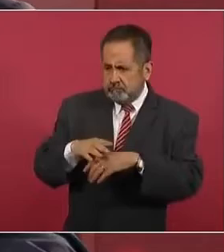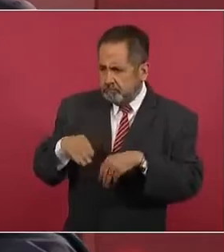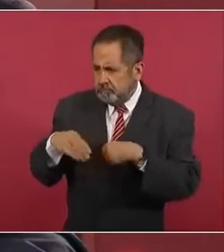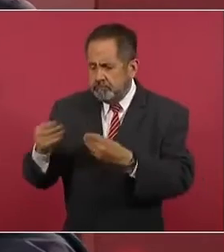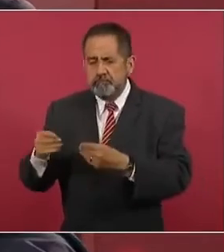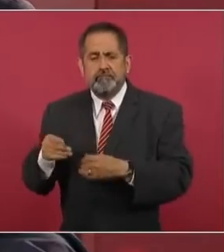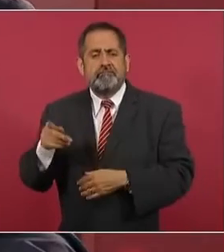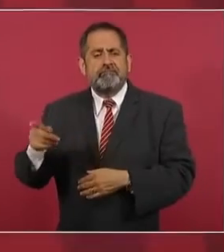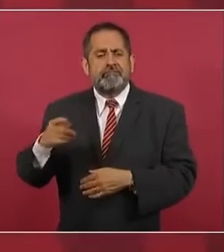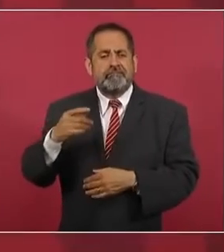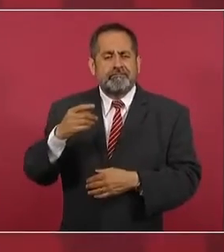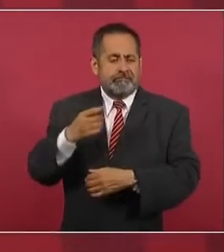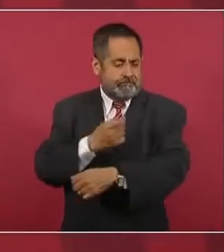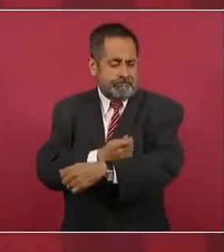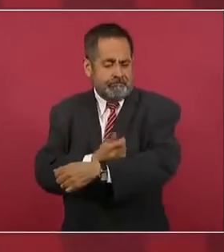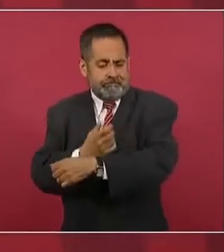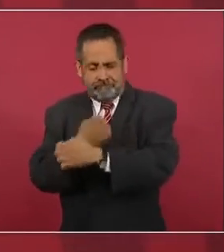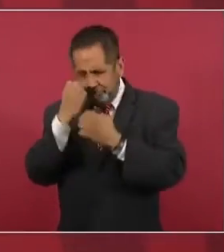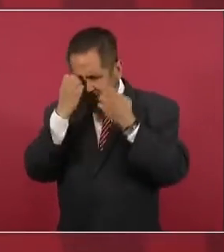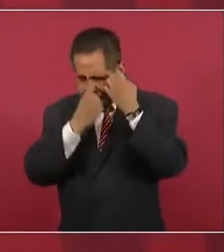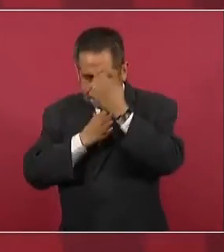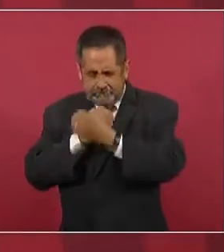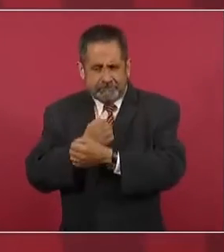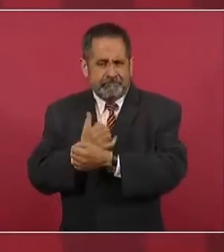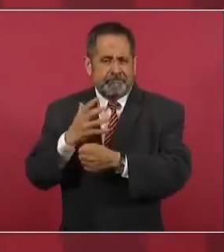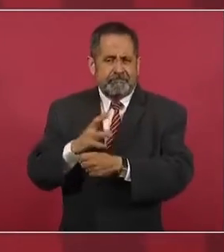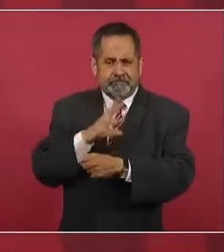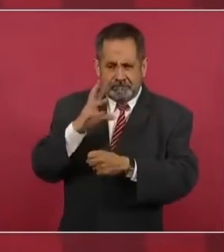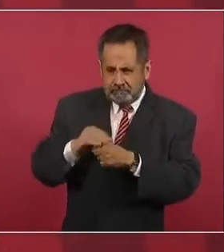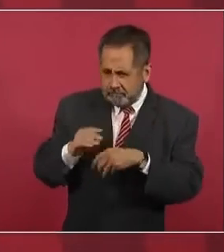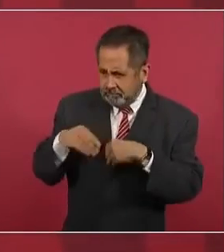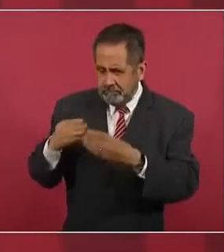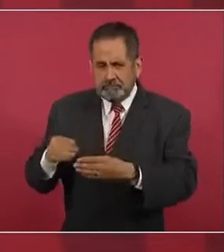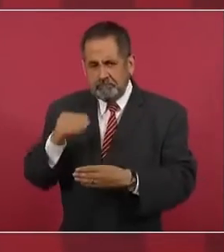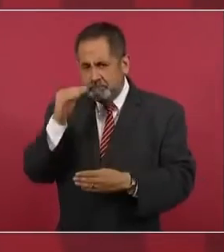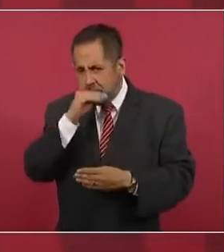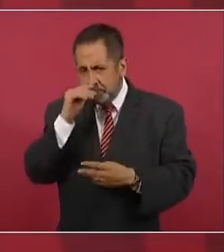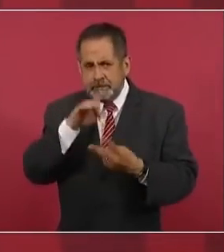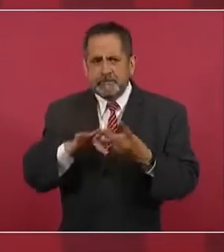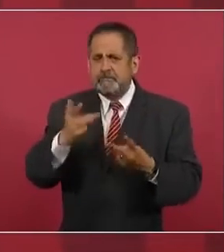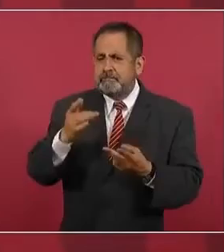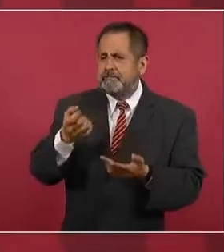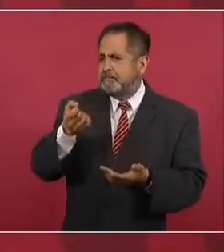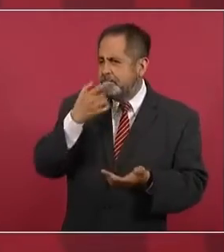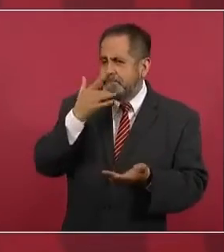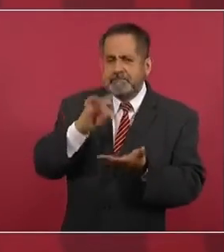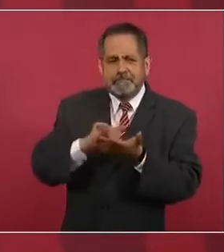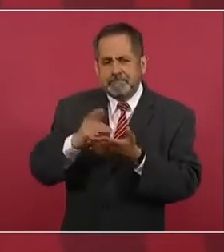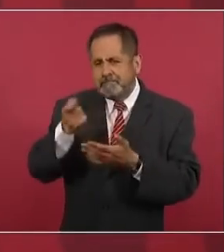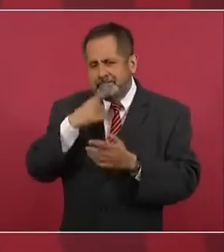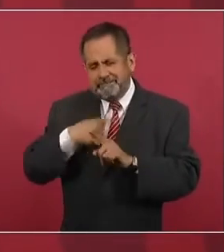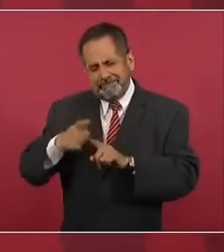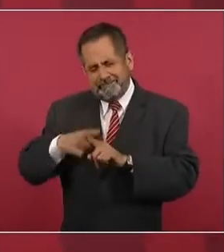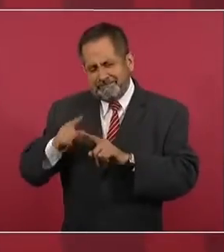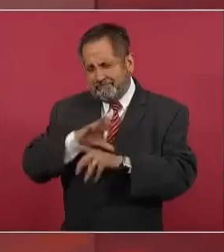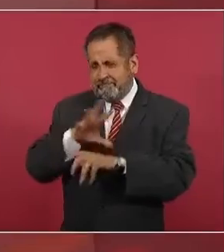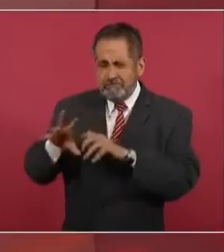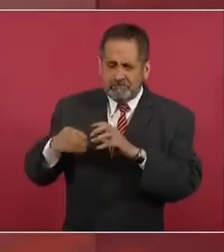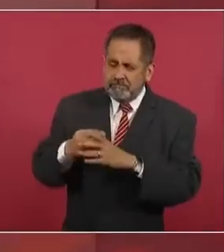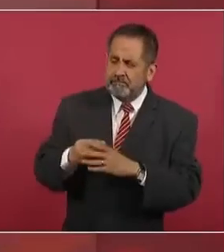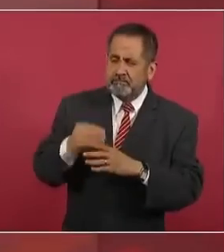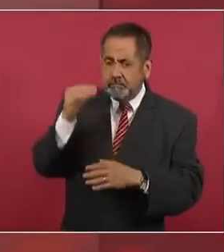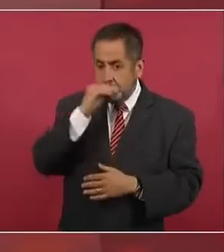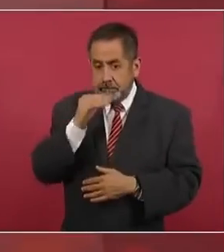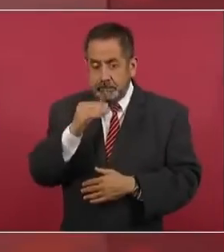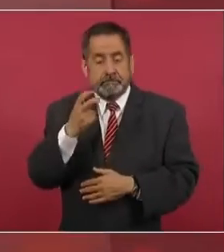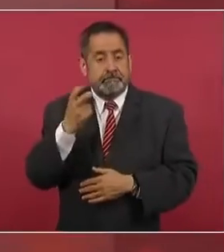clínica, los todos los medicamentos. Entonces, vamos a informar todos los martes